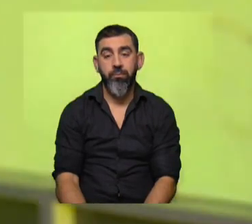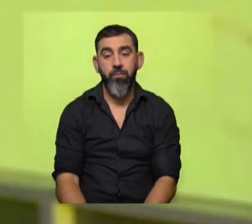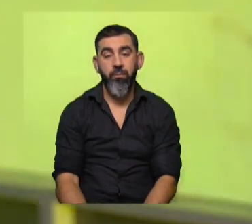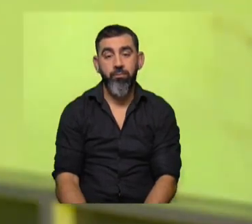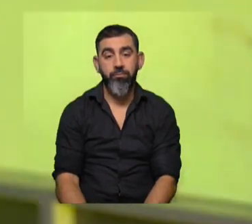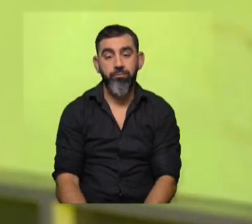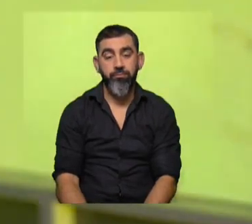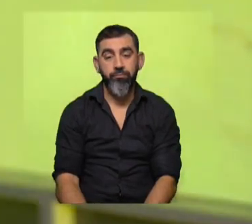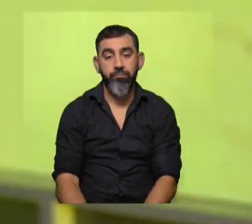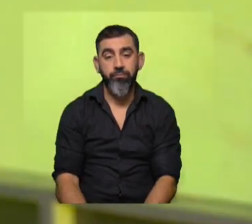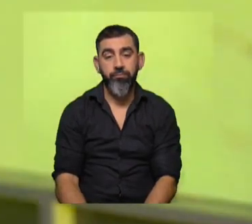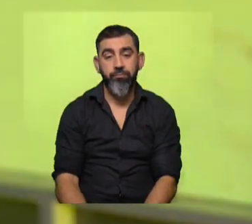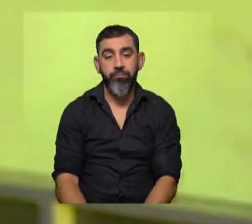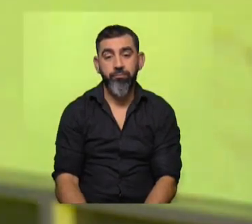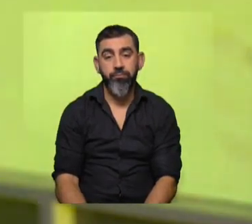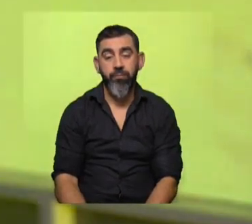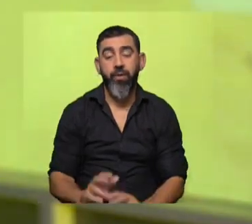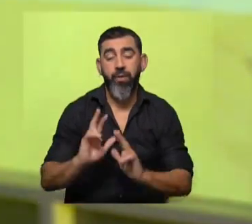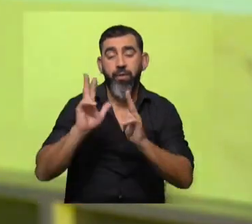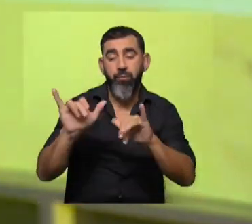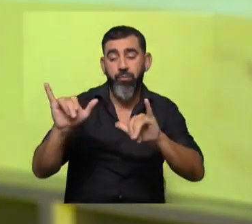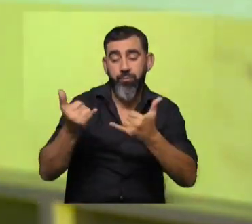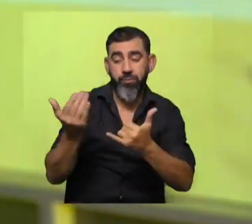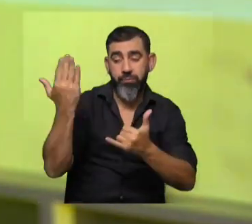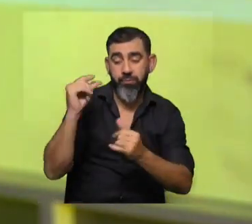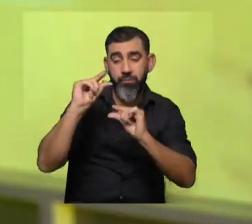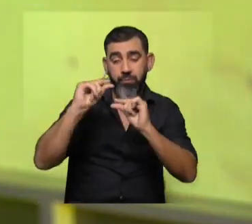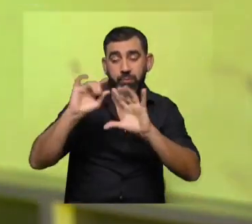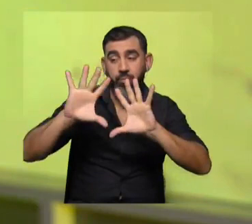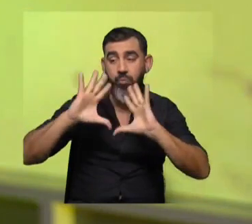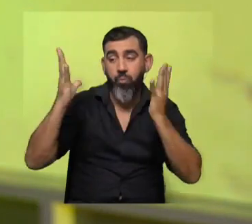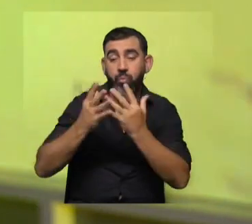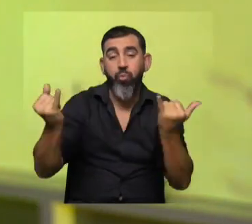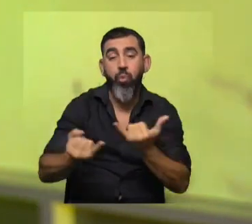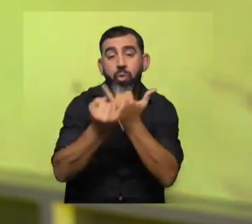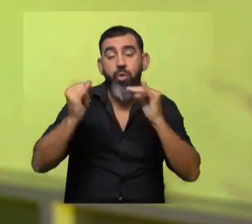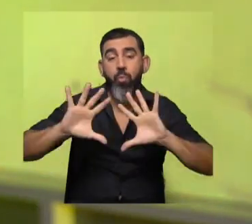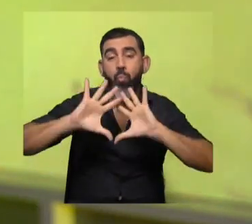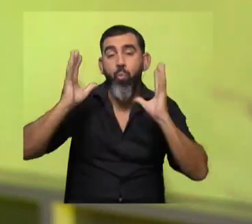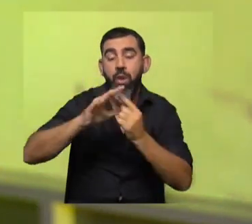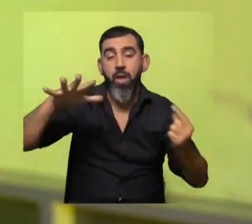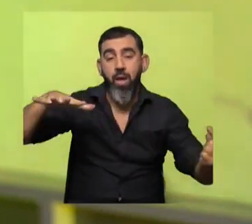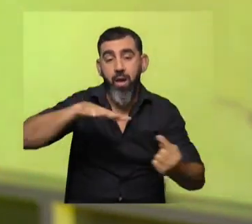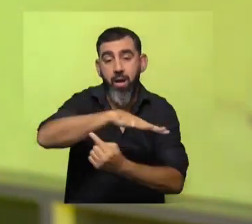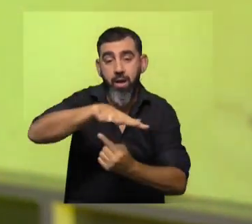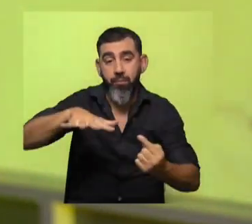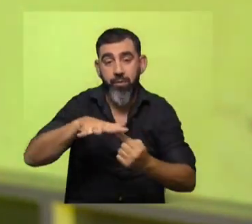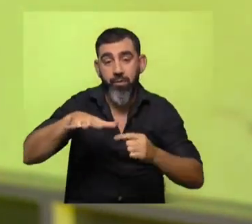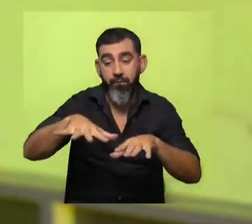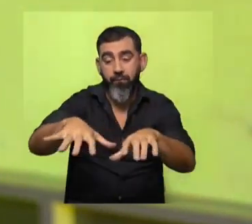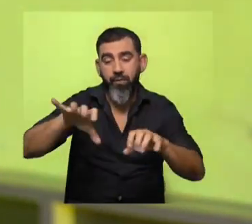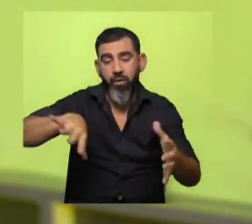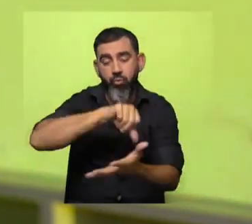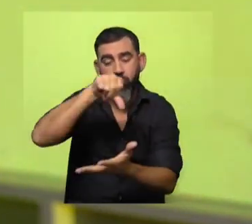Bueno, como decíamos, no hace mucho se celebró en todo el mundo el Día Mundial del Ambiente y quienes vivimos en las grandes